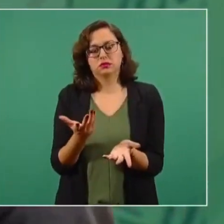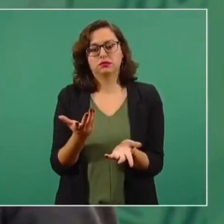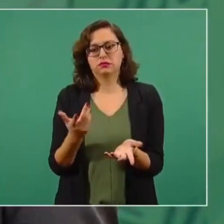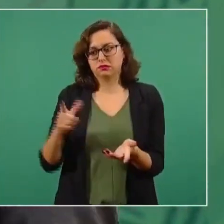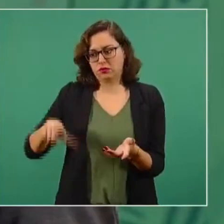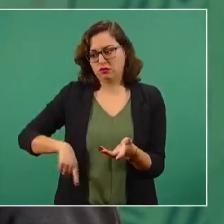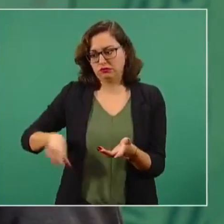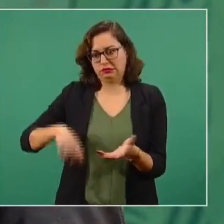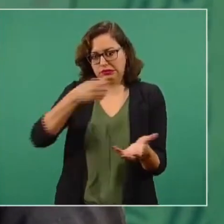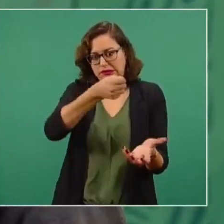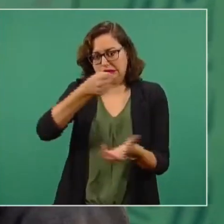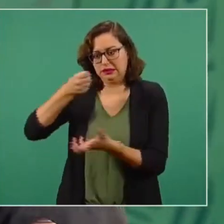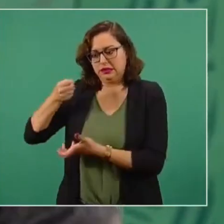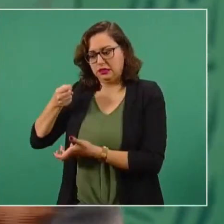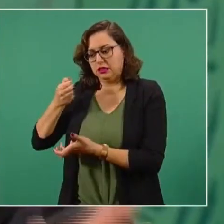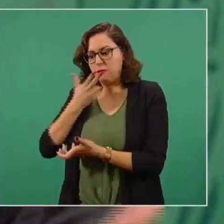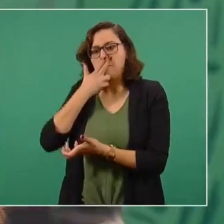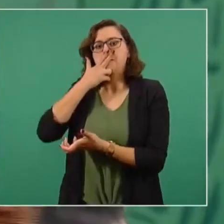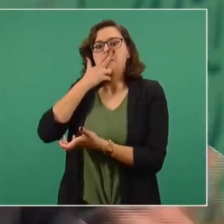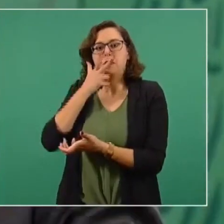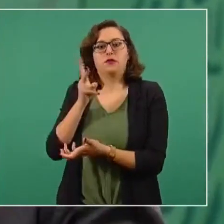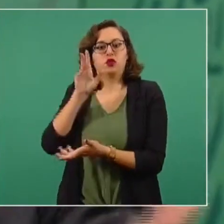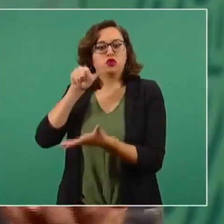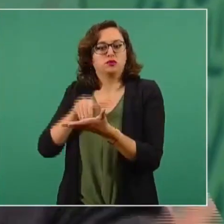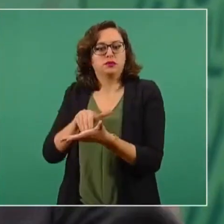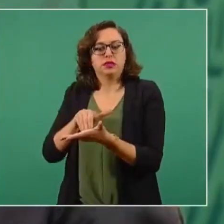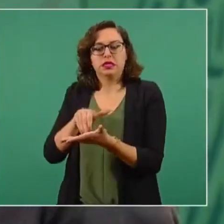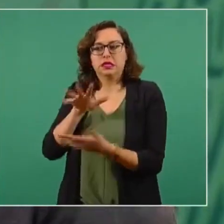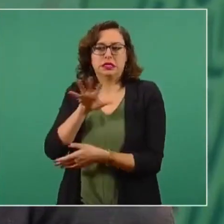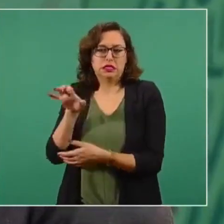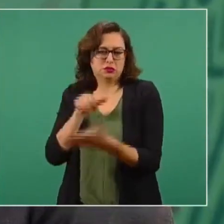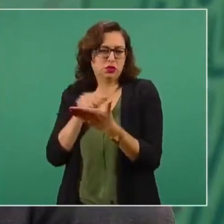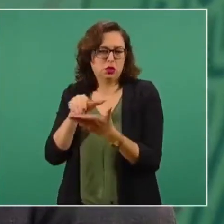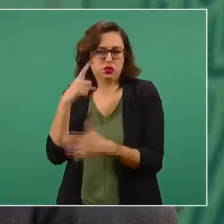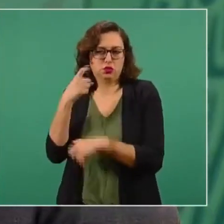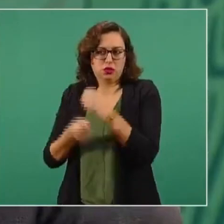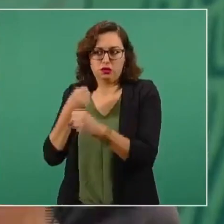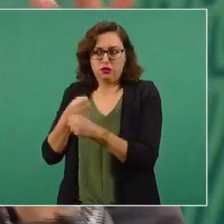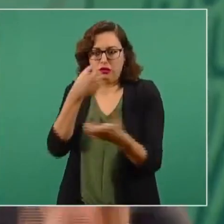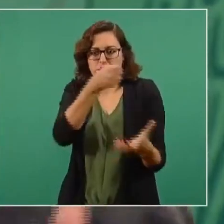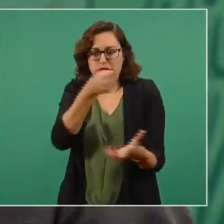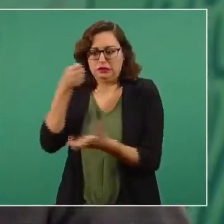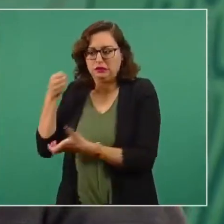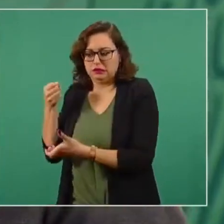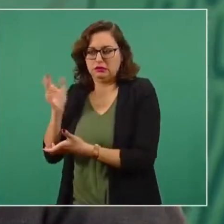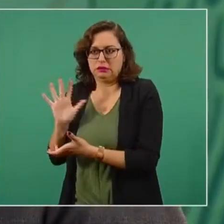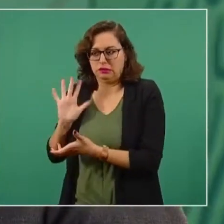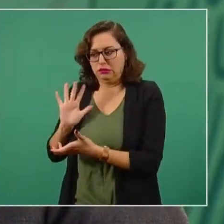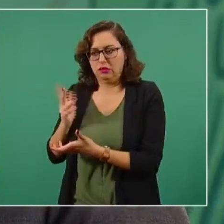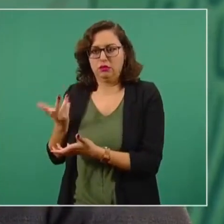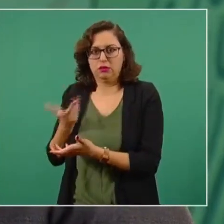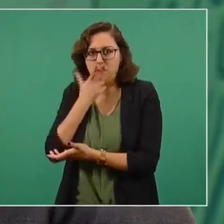vamos a ahorrar pues como dos mil 500 millones al año de los ocho reclusorios.